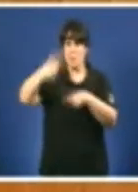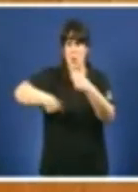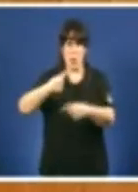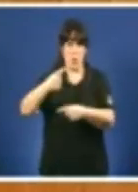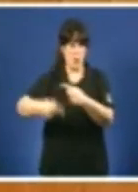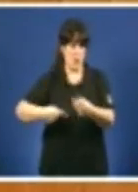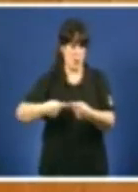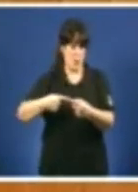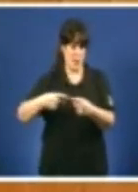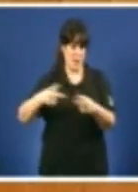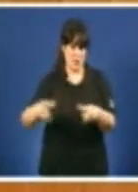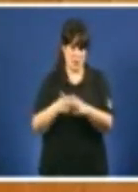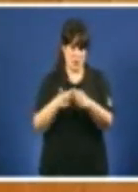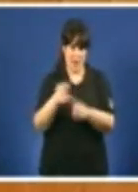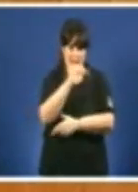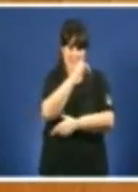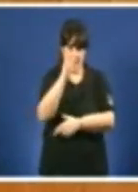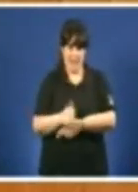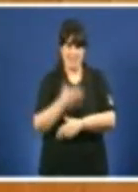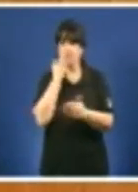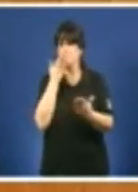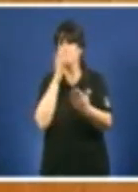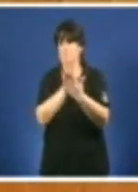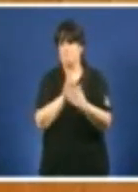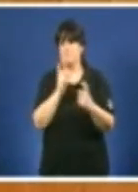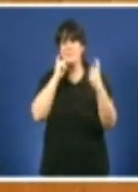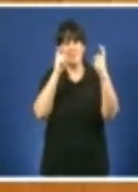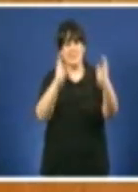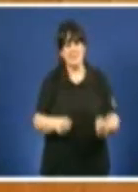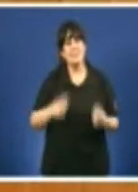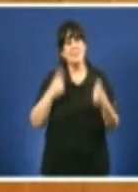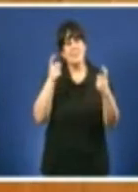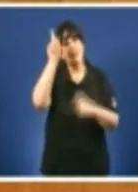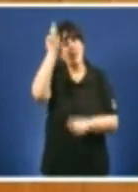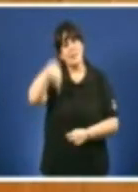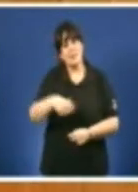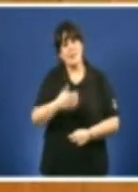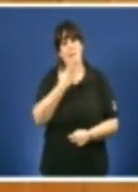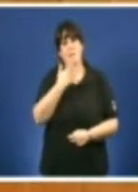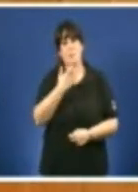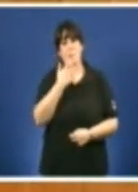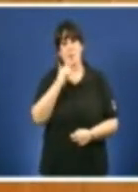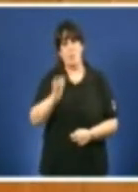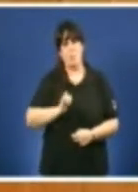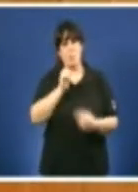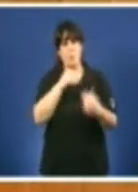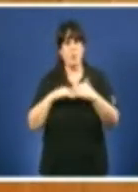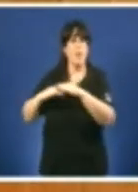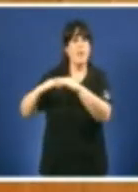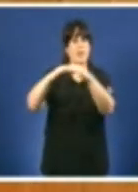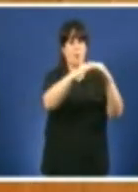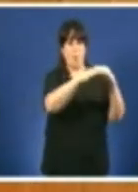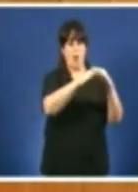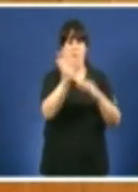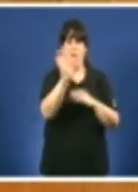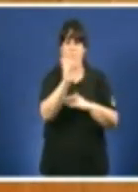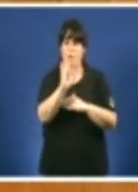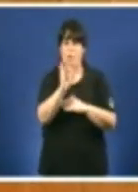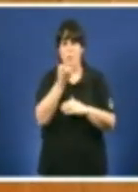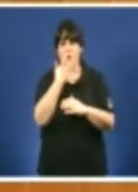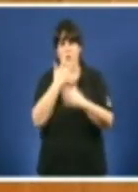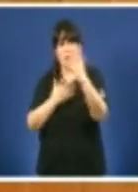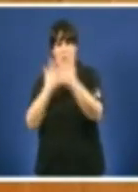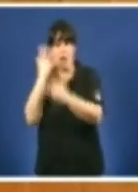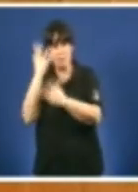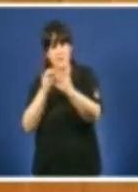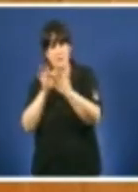Un servizos públicos de calidad son a única garantía efectiva de igualdade de oportunidades A xección direta por parte da Administración